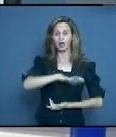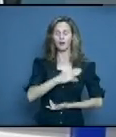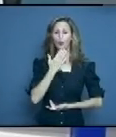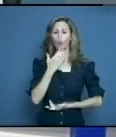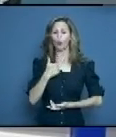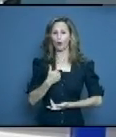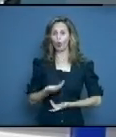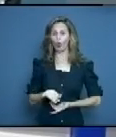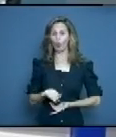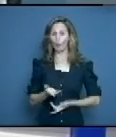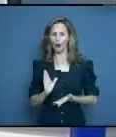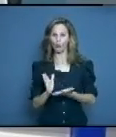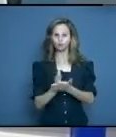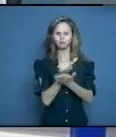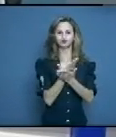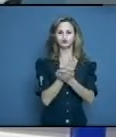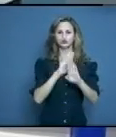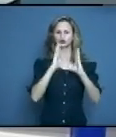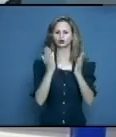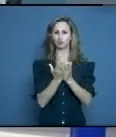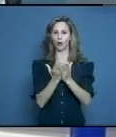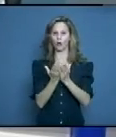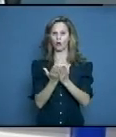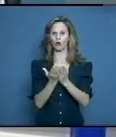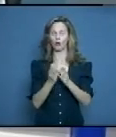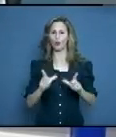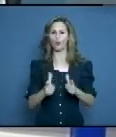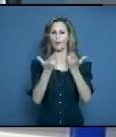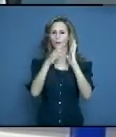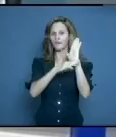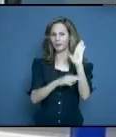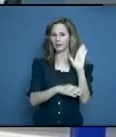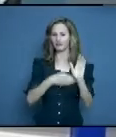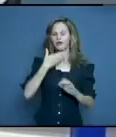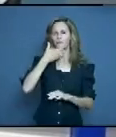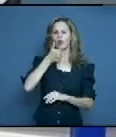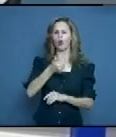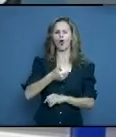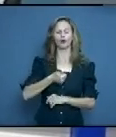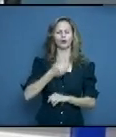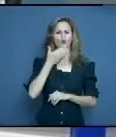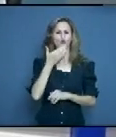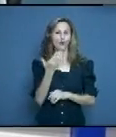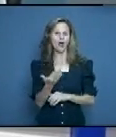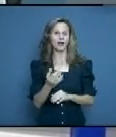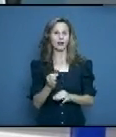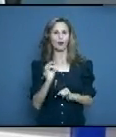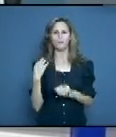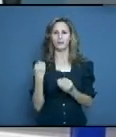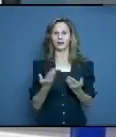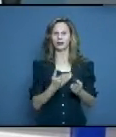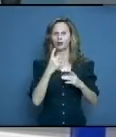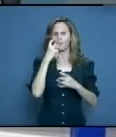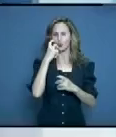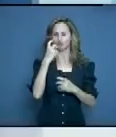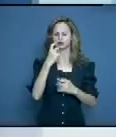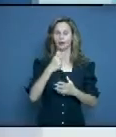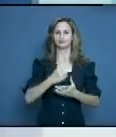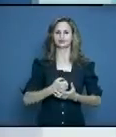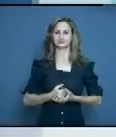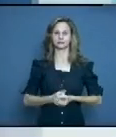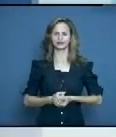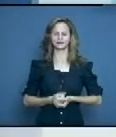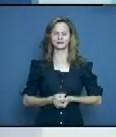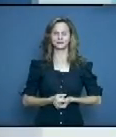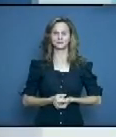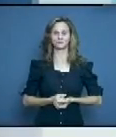debemos de llevar adelante para frenar la propagación de la epidemia, creo que todo es bueno y es bienvenido para los amigos televidentes. No, siempre yo pienso que